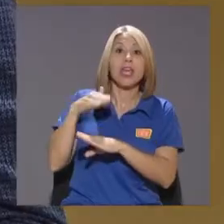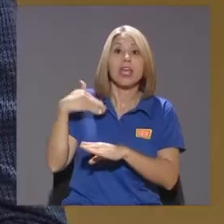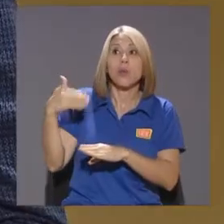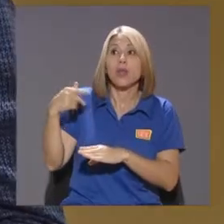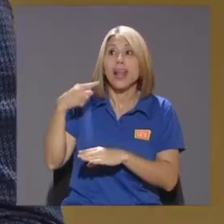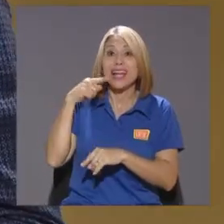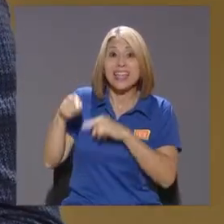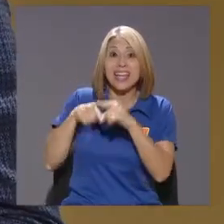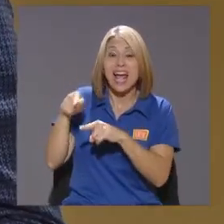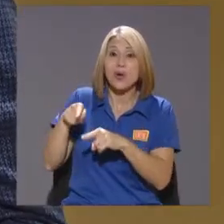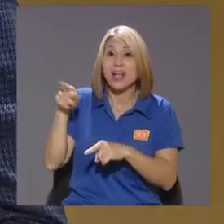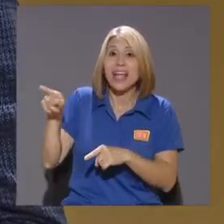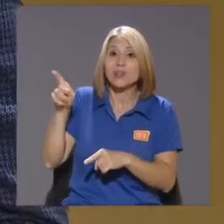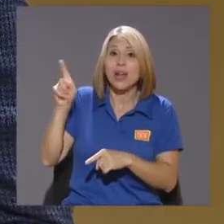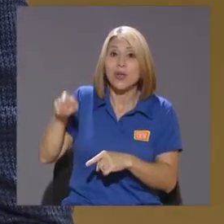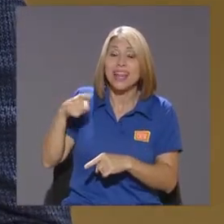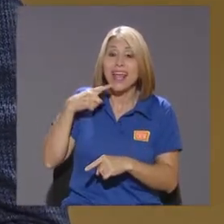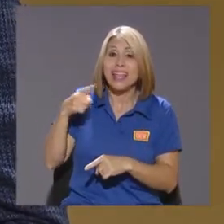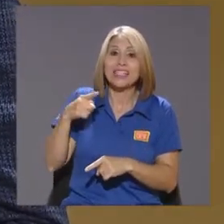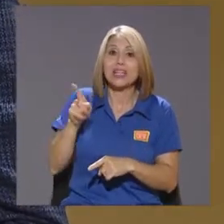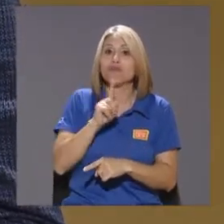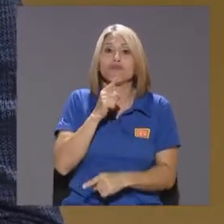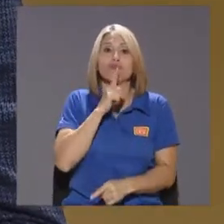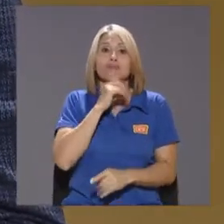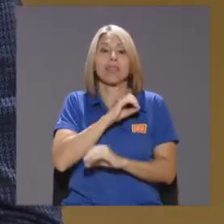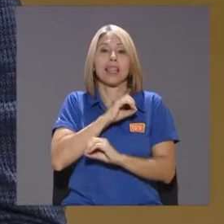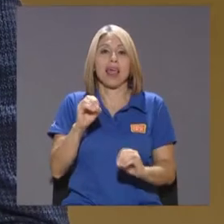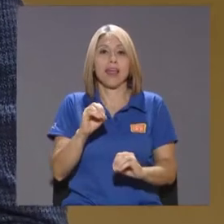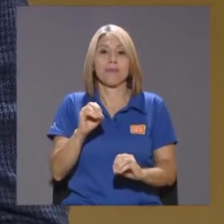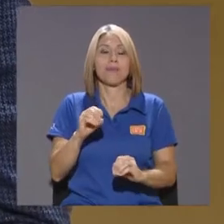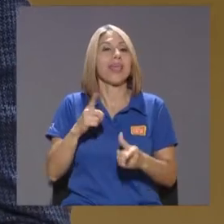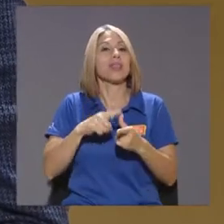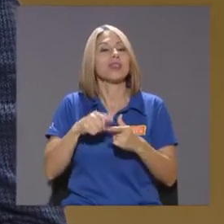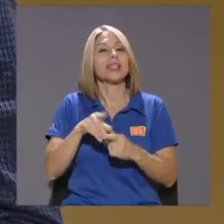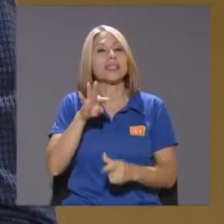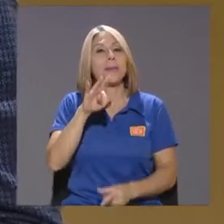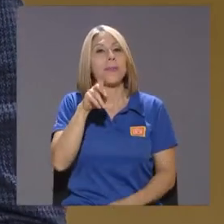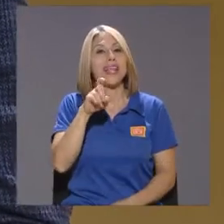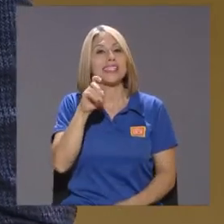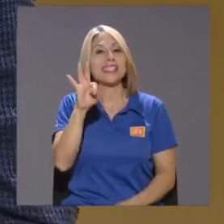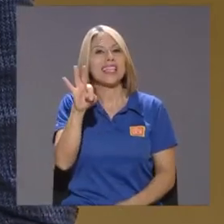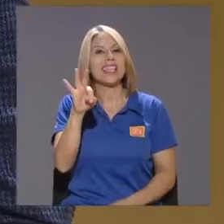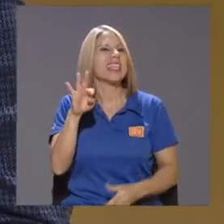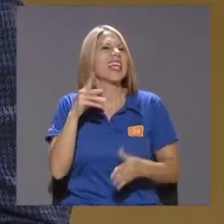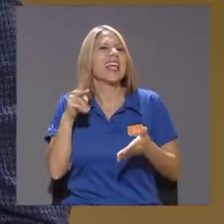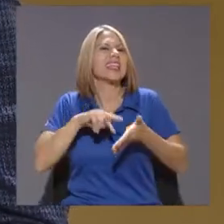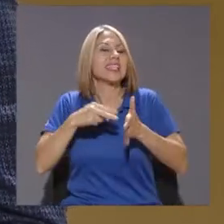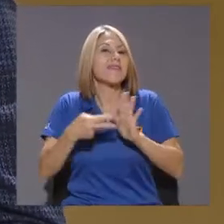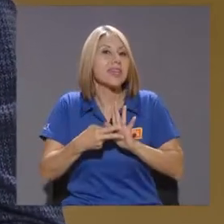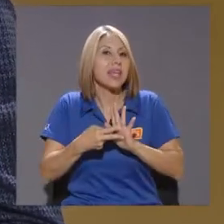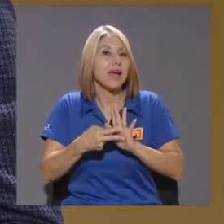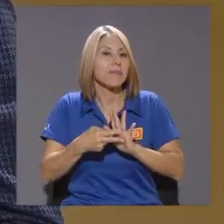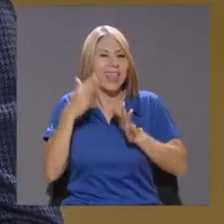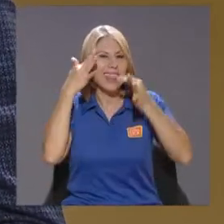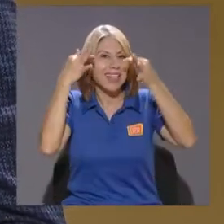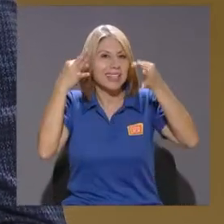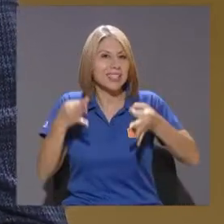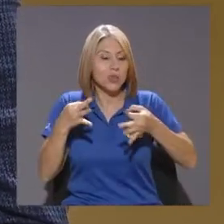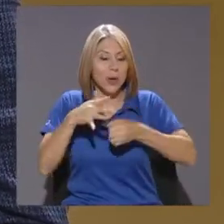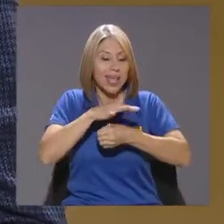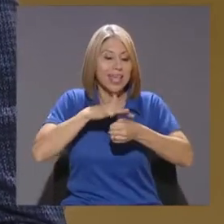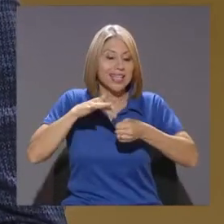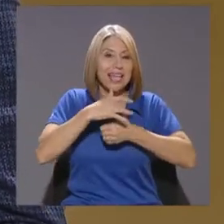Bueno, es parte del problema En realidad Brexit hace referencia a la decisión Que toman las islas